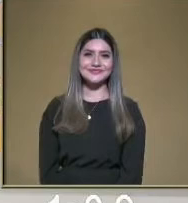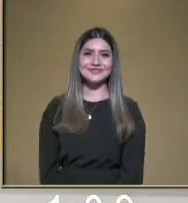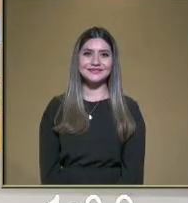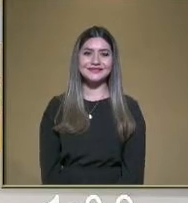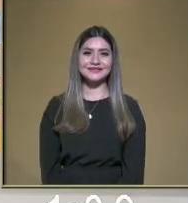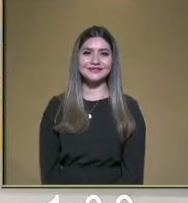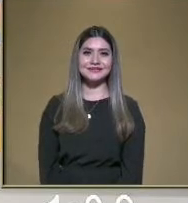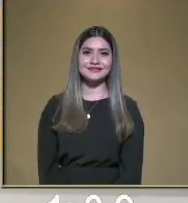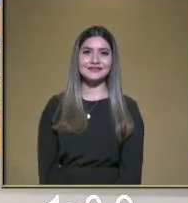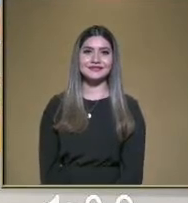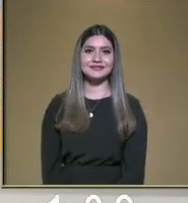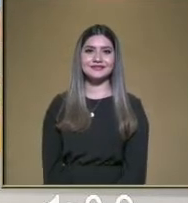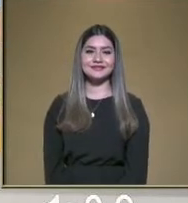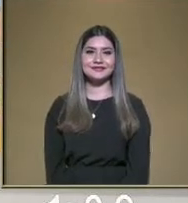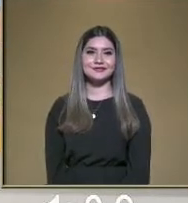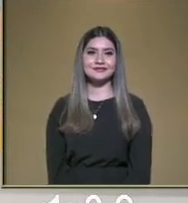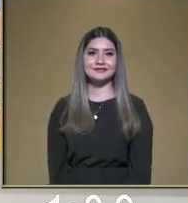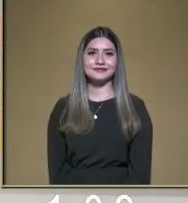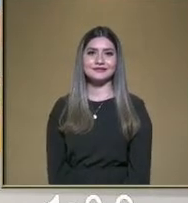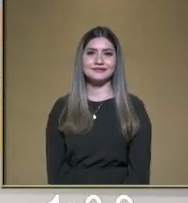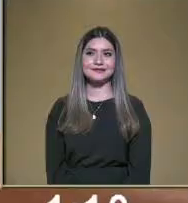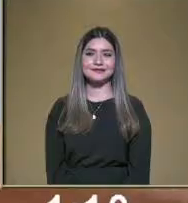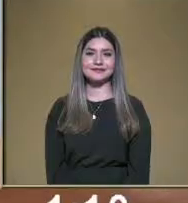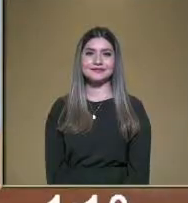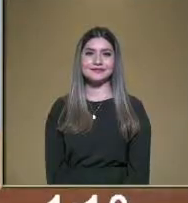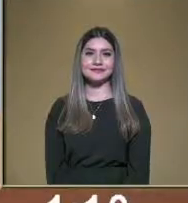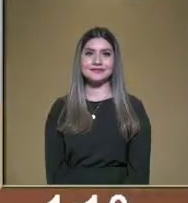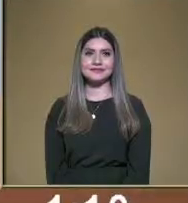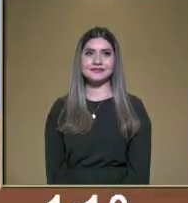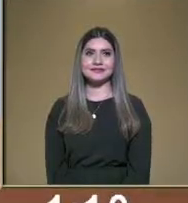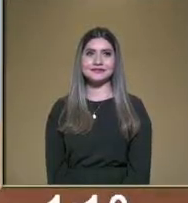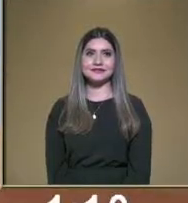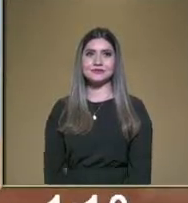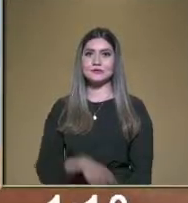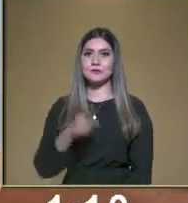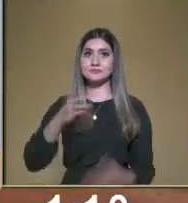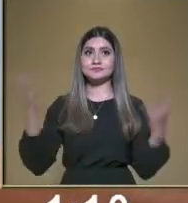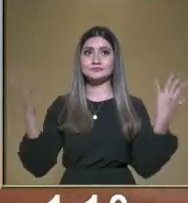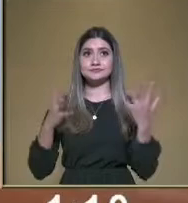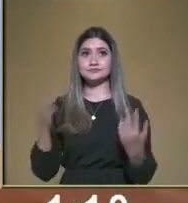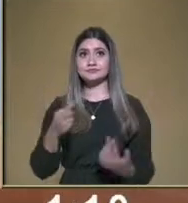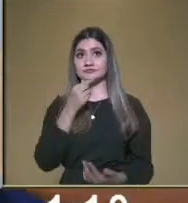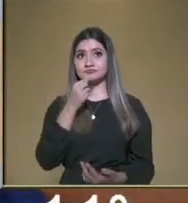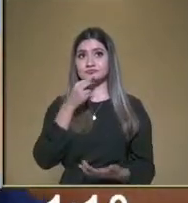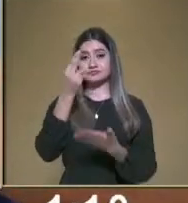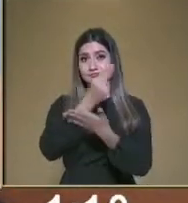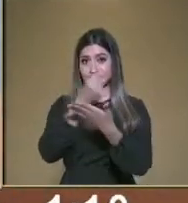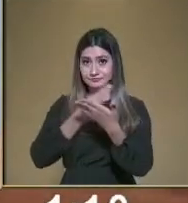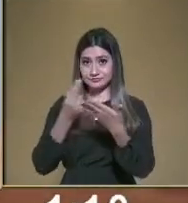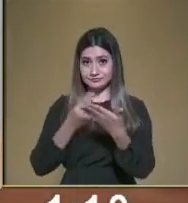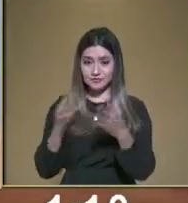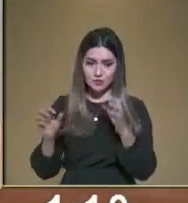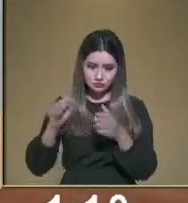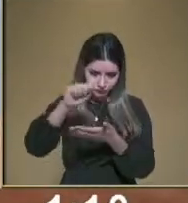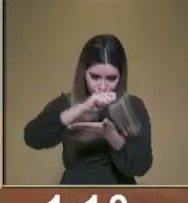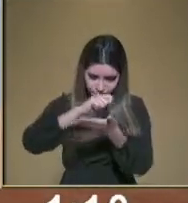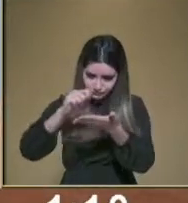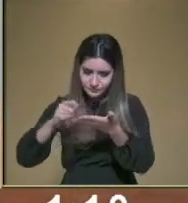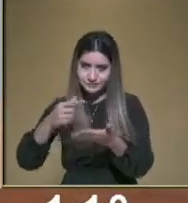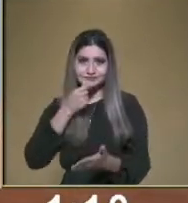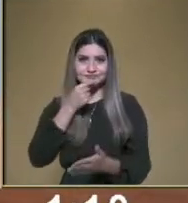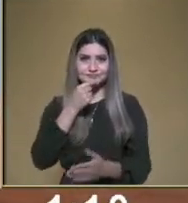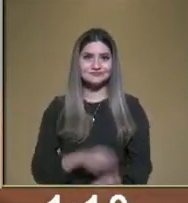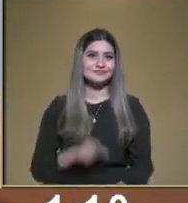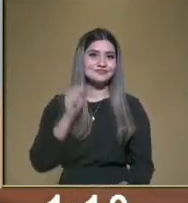especial, ¿por qué? Porque está diseñado o elaborado por los propios niños, los dibujos, y además viene en la lengua